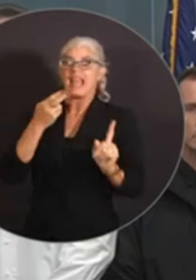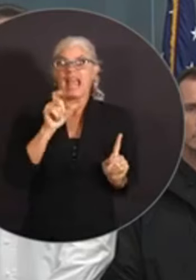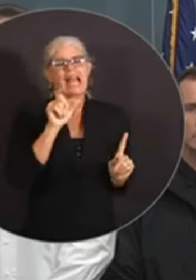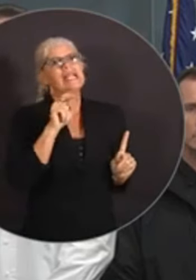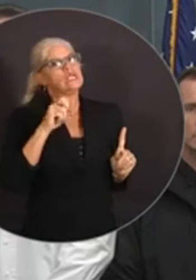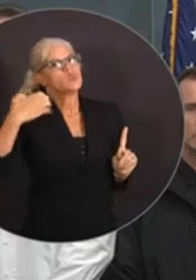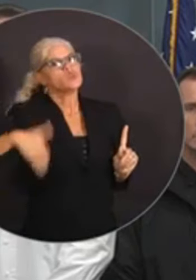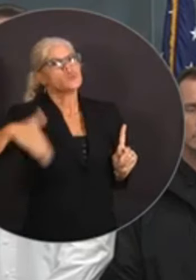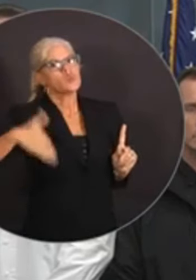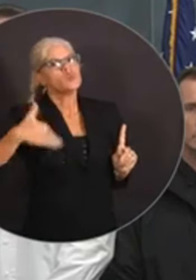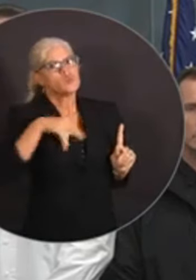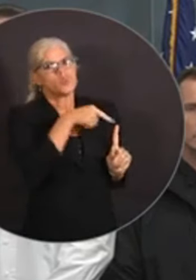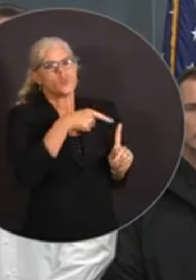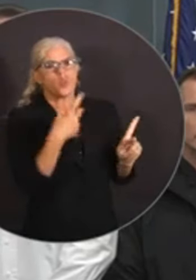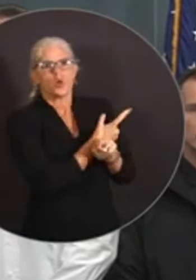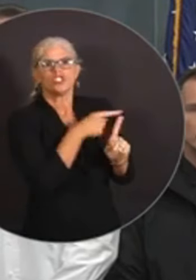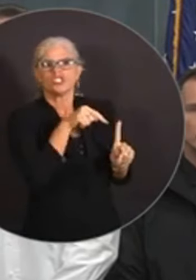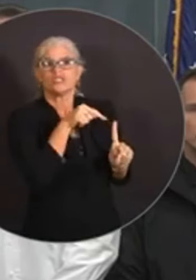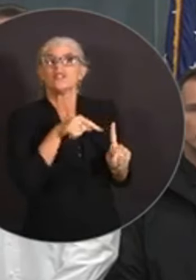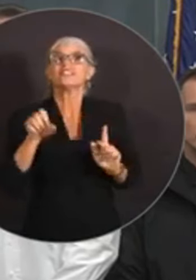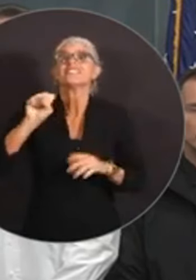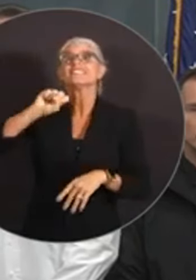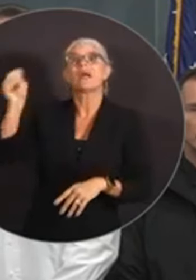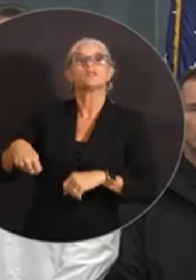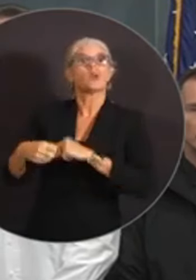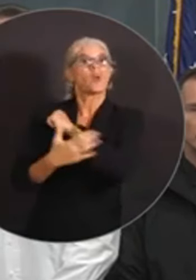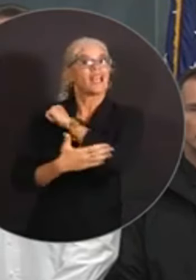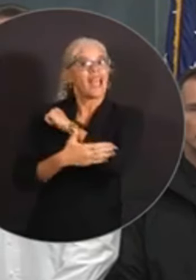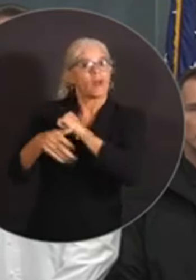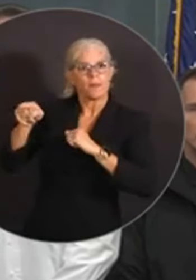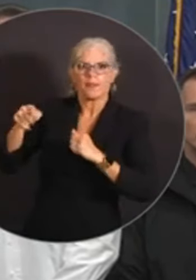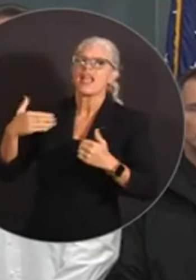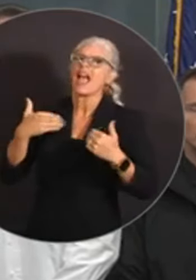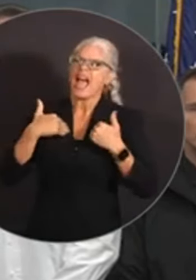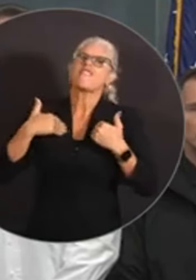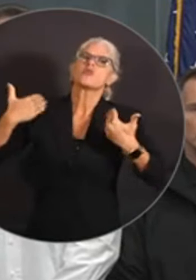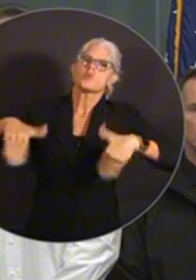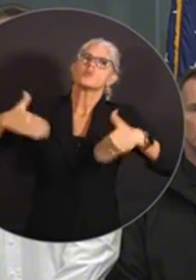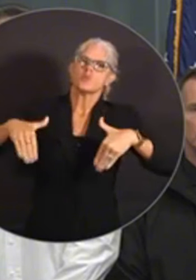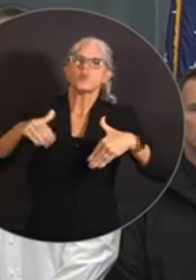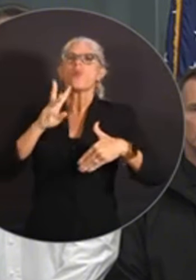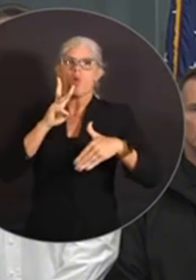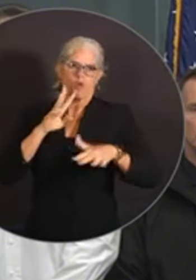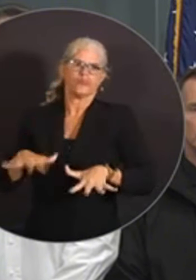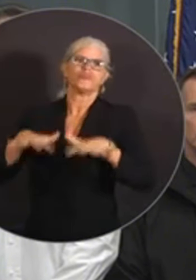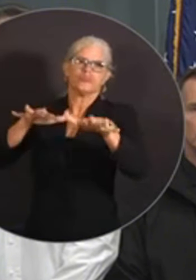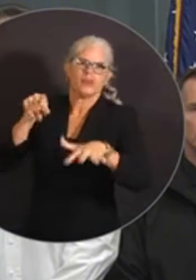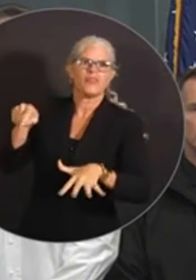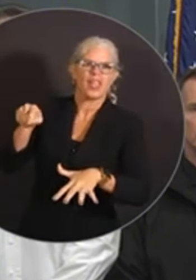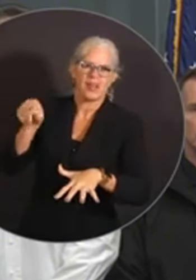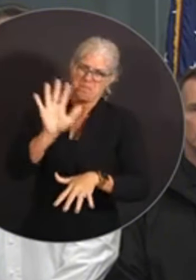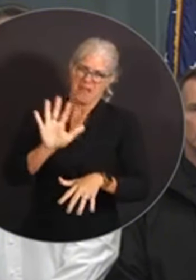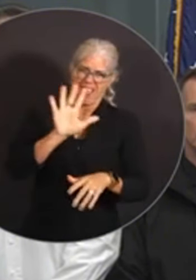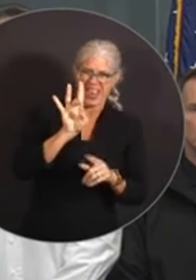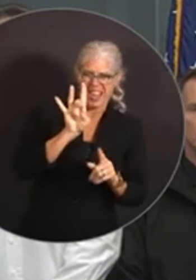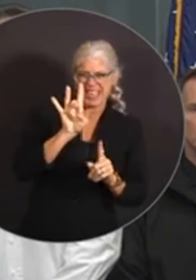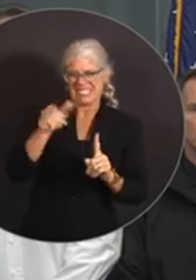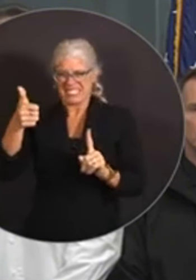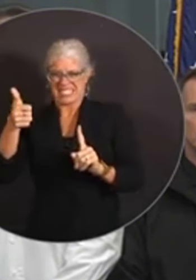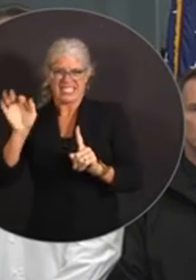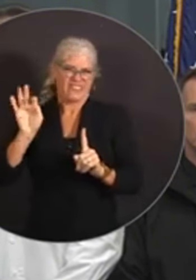el huracán Helene. El condado Sarasota tuvo la marejada ciclónica más significativa